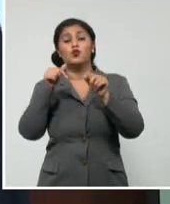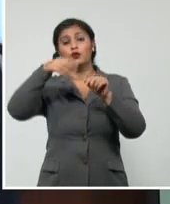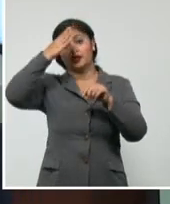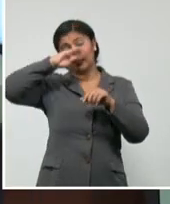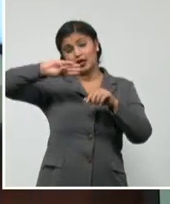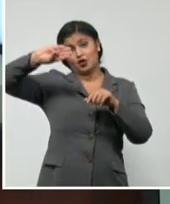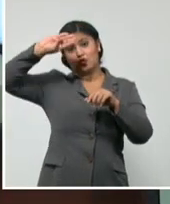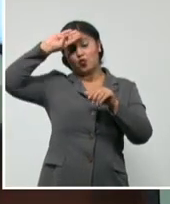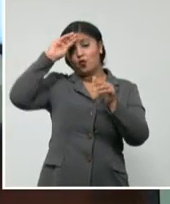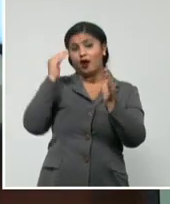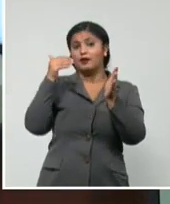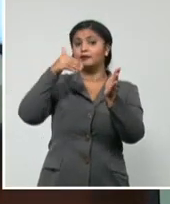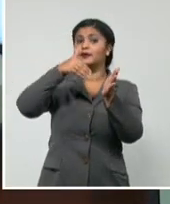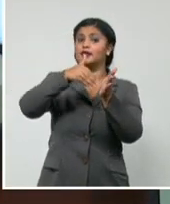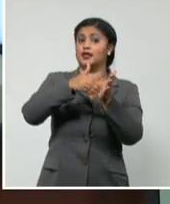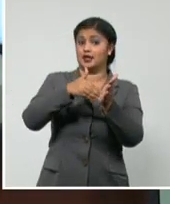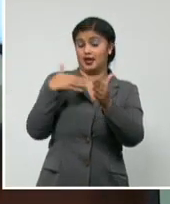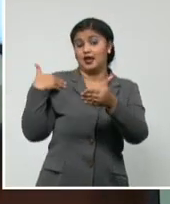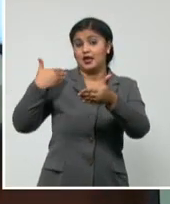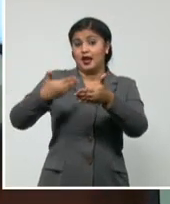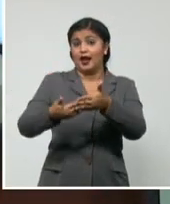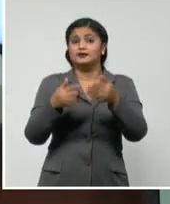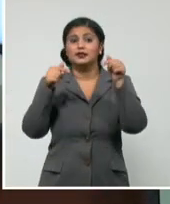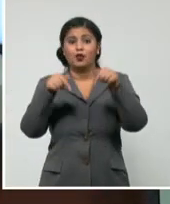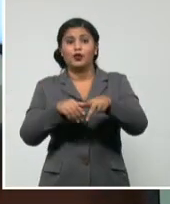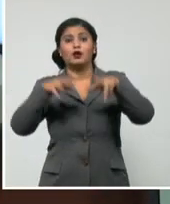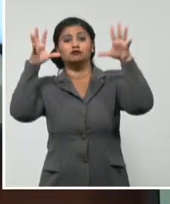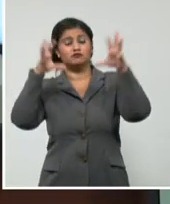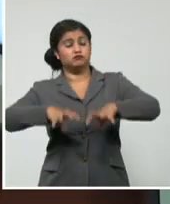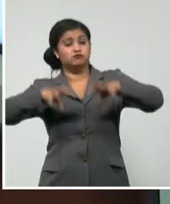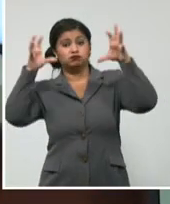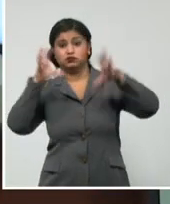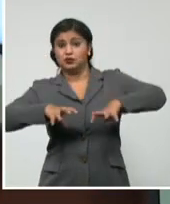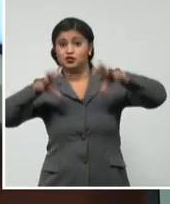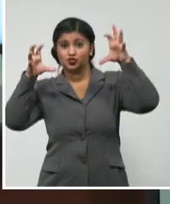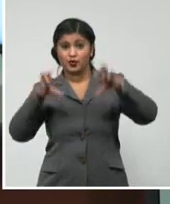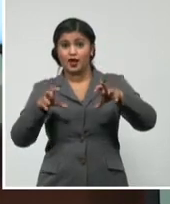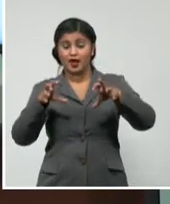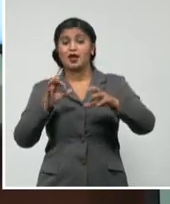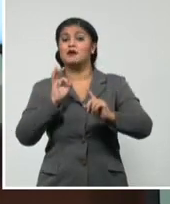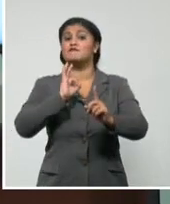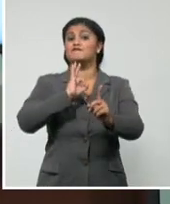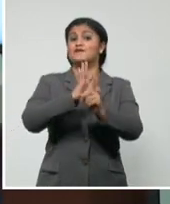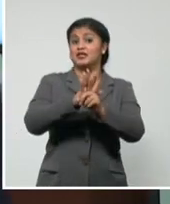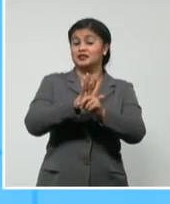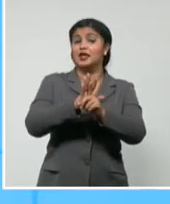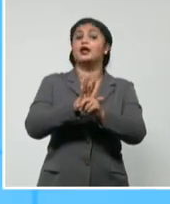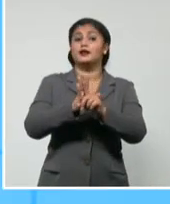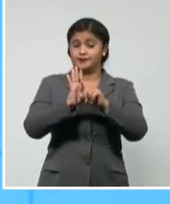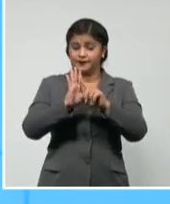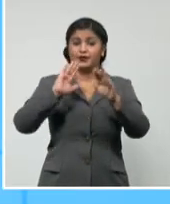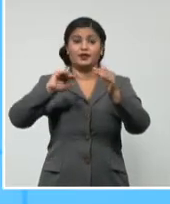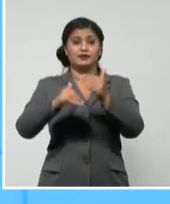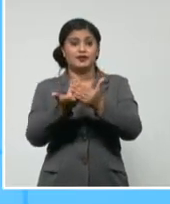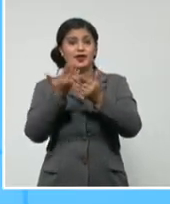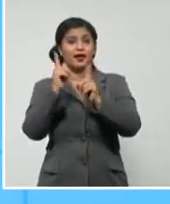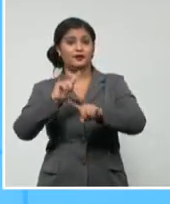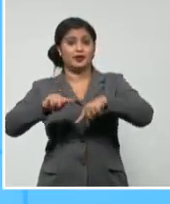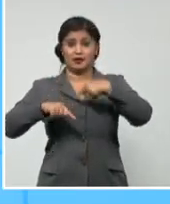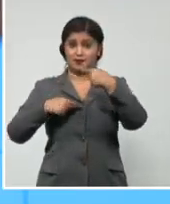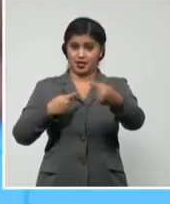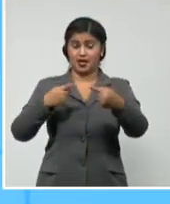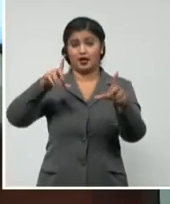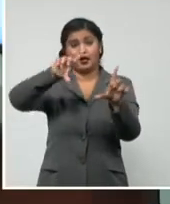lo más interesante para nuestro país hasta el momento es que las lluvias fuertes e intensas comenzarán a influir en las próximas 24 horas en gran parte